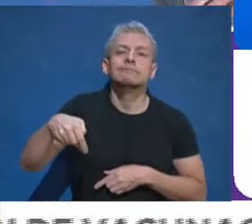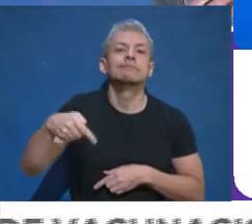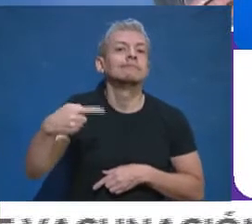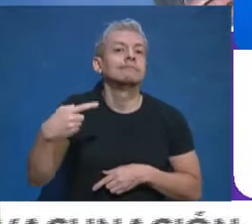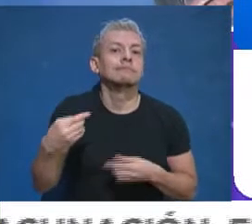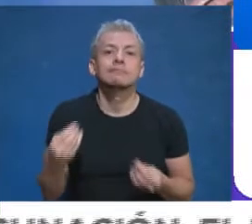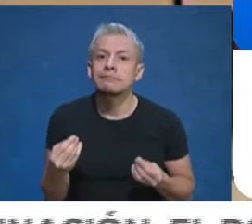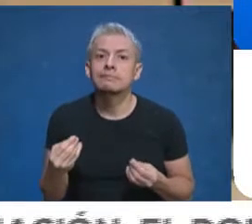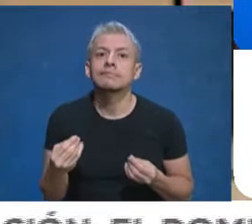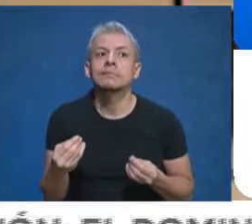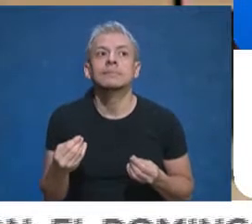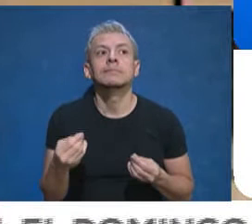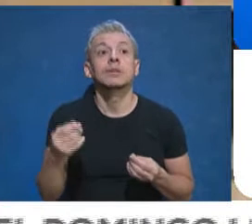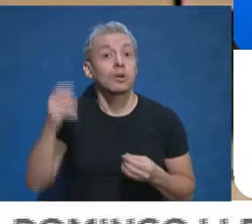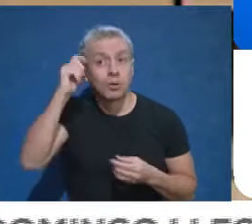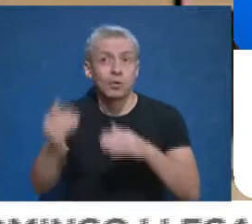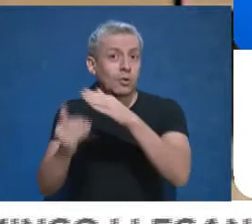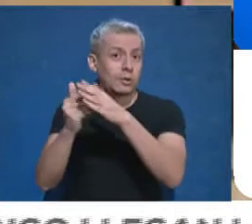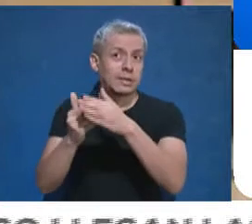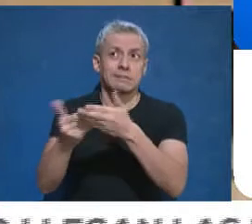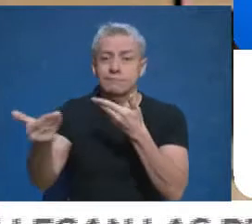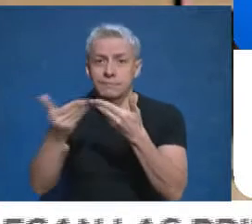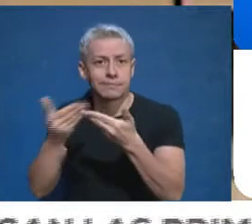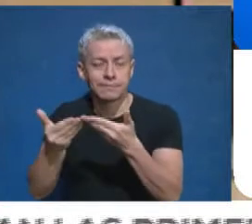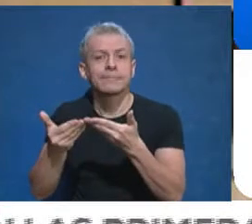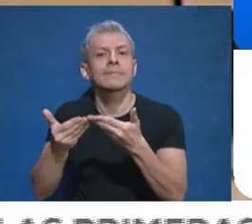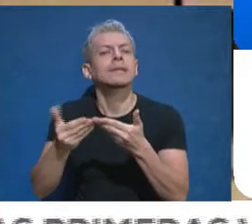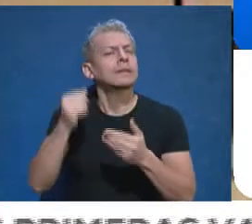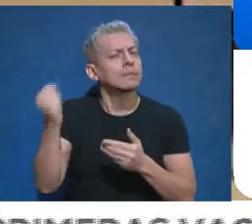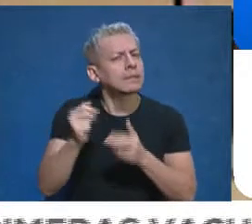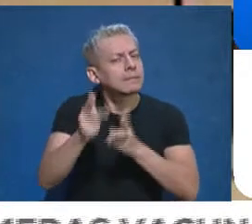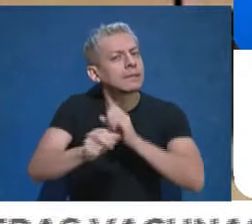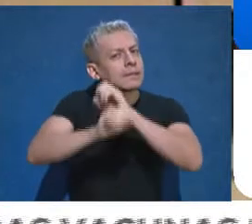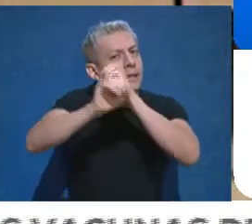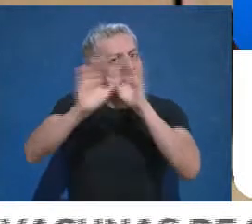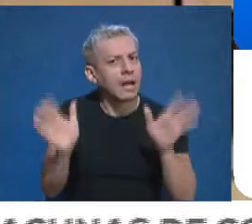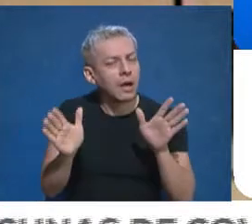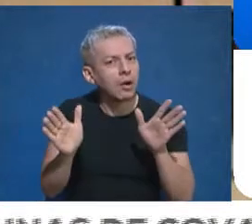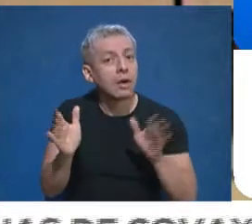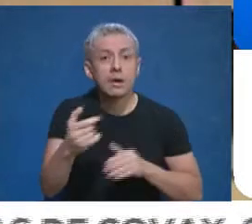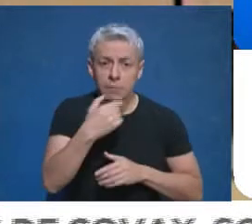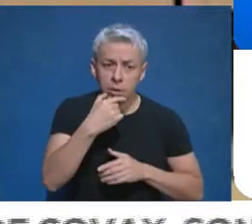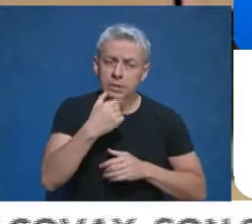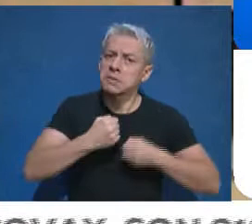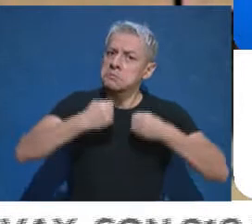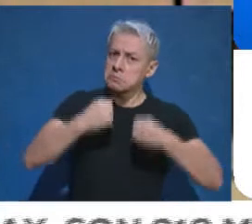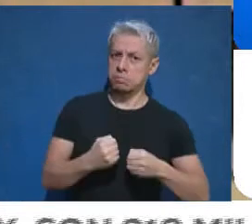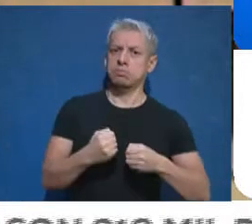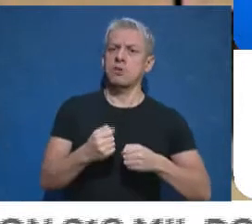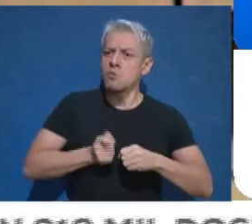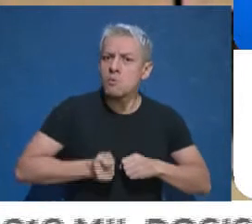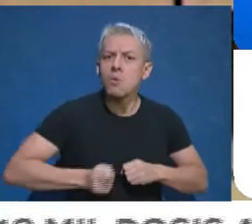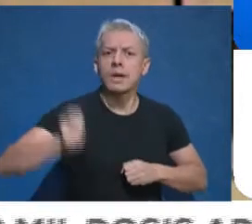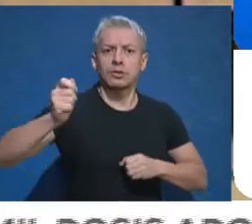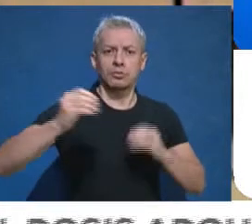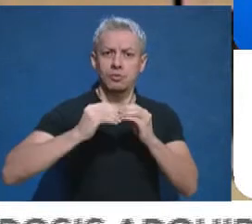precisamente es ir a la Corte. Y es muy importante dejar claro que Mendoza está dispuesta a ir a la Corte a llevar un juicio hasta